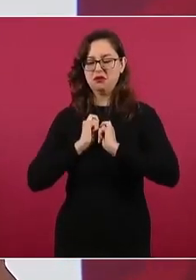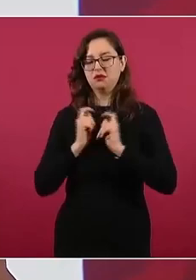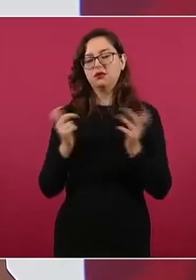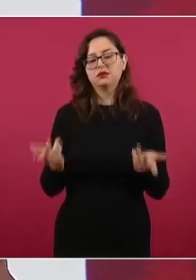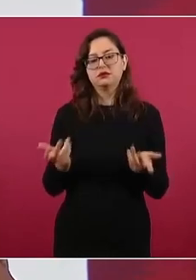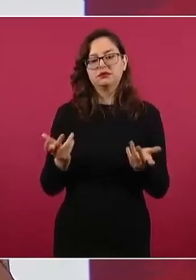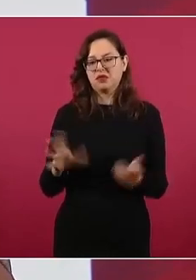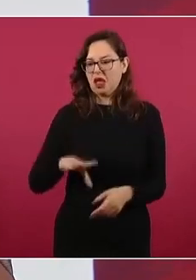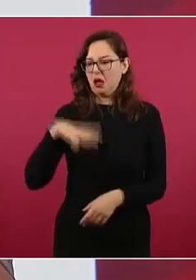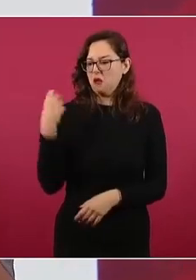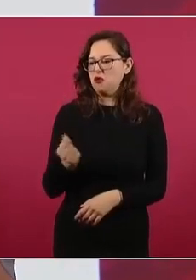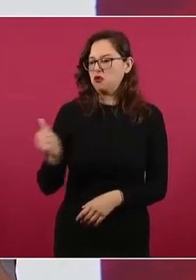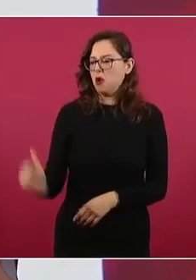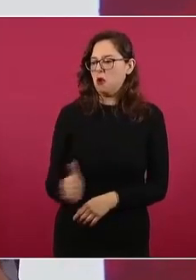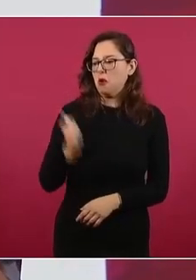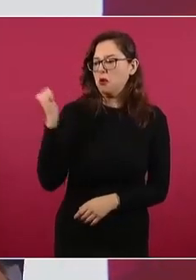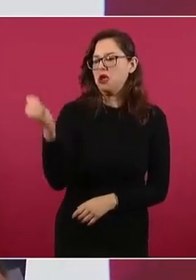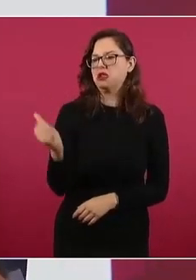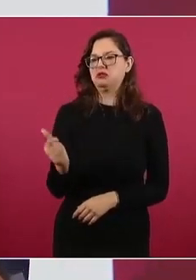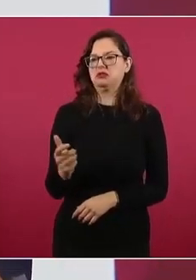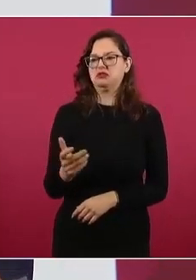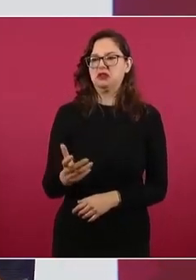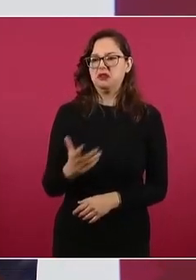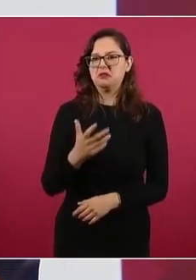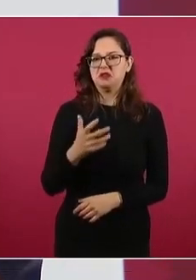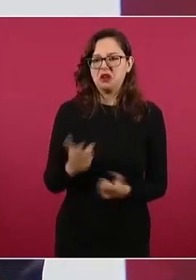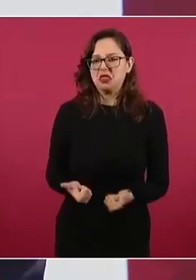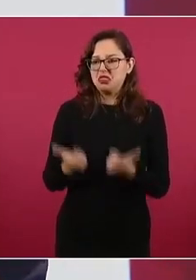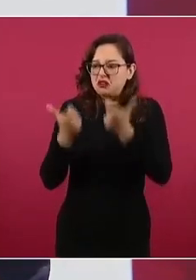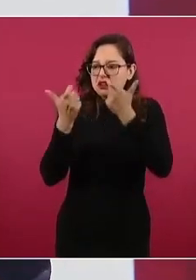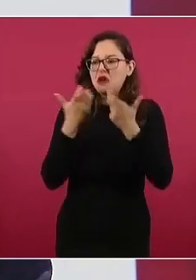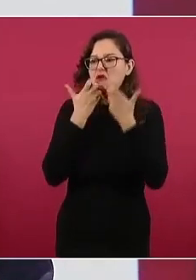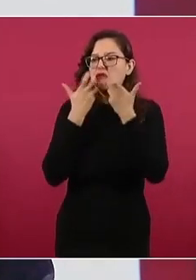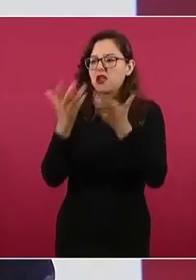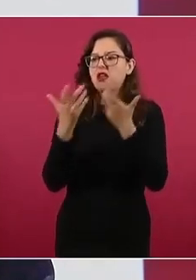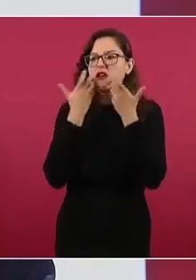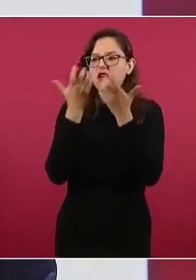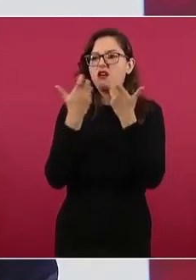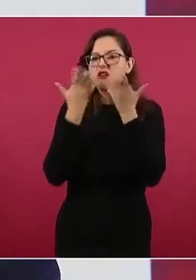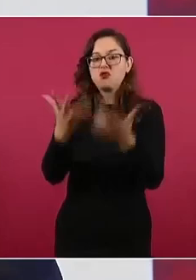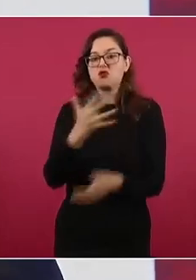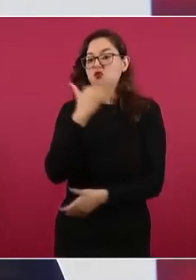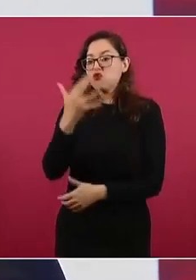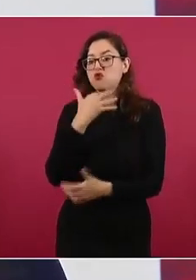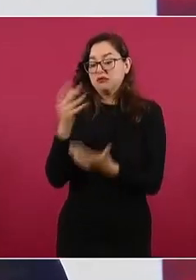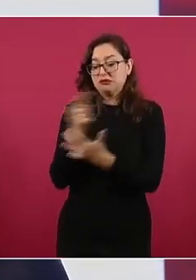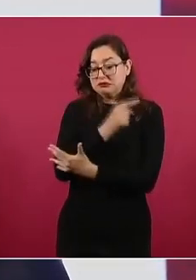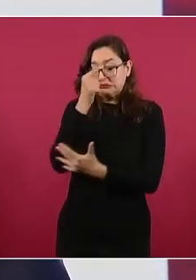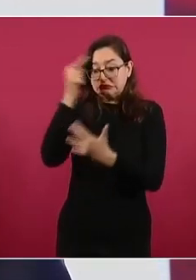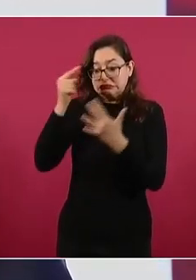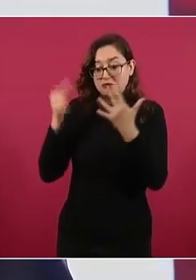arribista, convenenciero, corrupto.